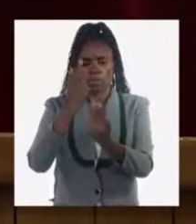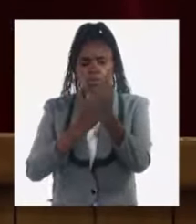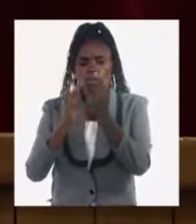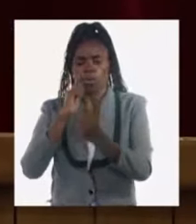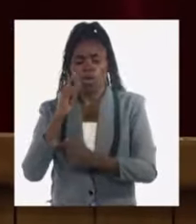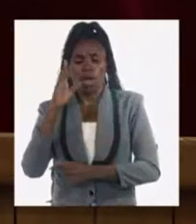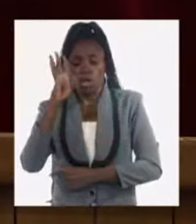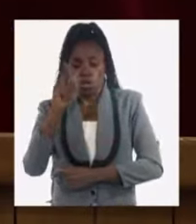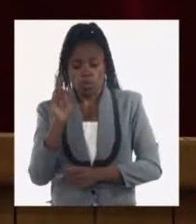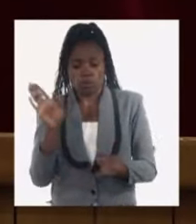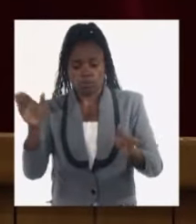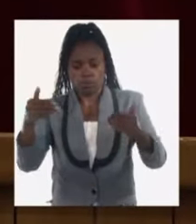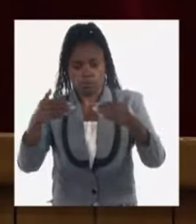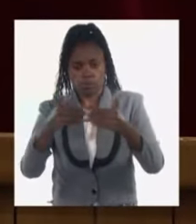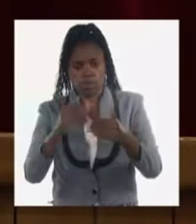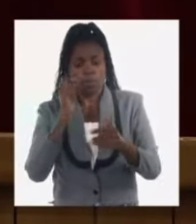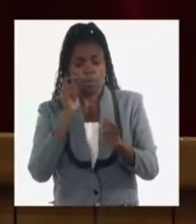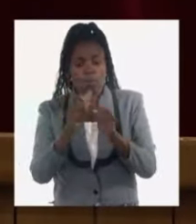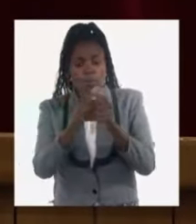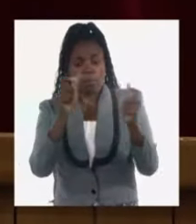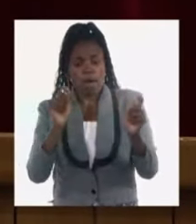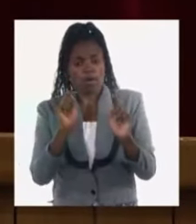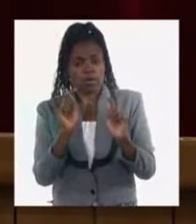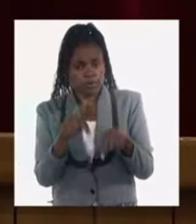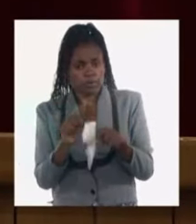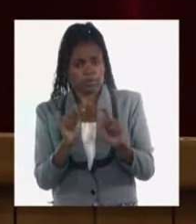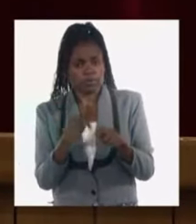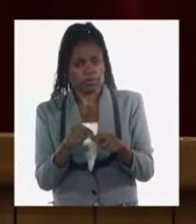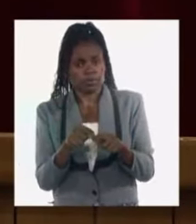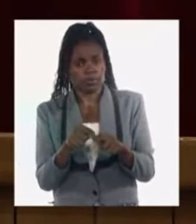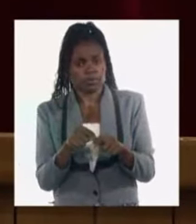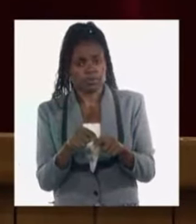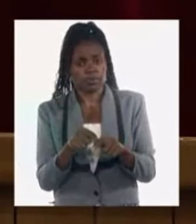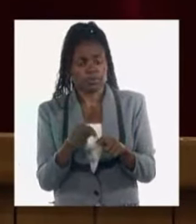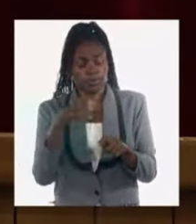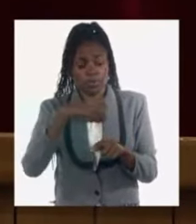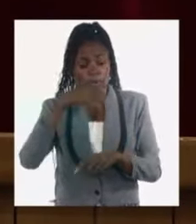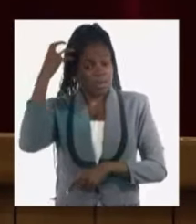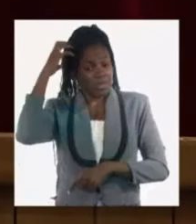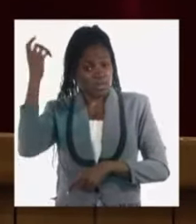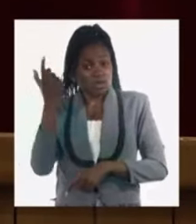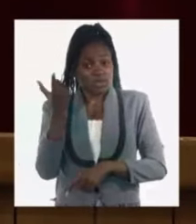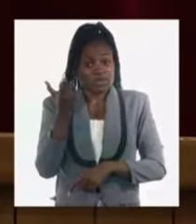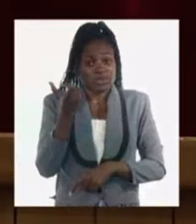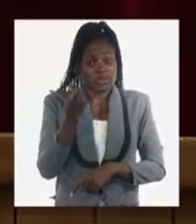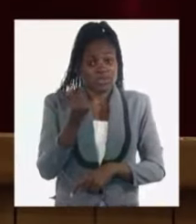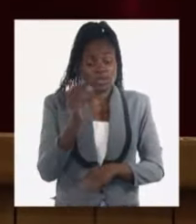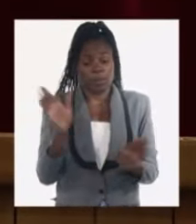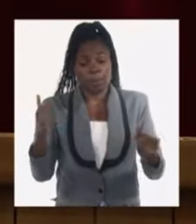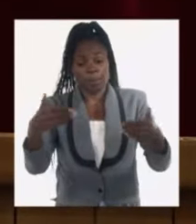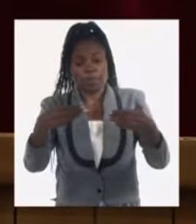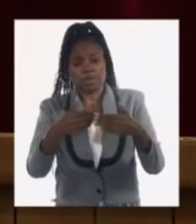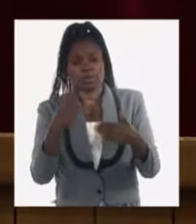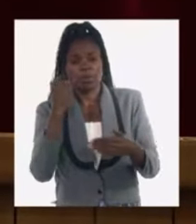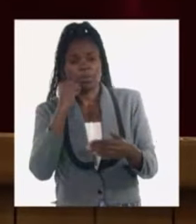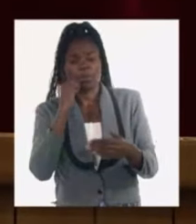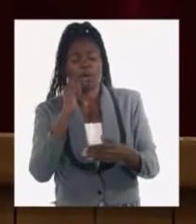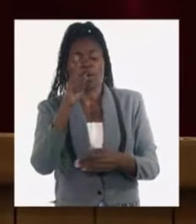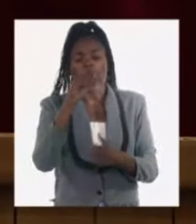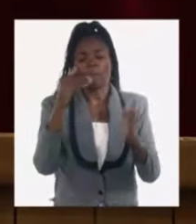cerrar al año es un poco mayor que este. El sector estatal de la economía va a cerrar al año empleando 1